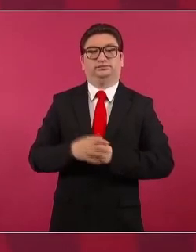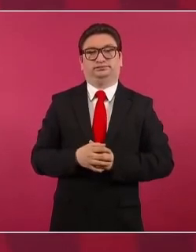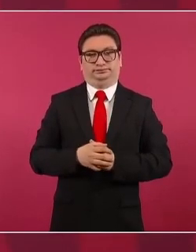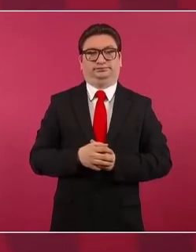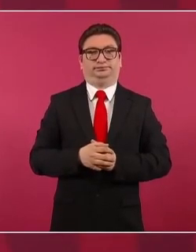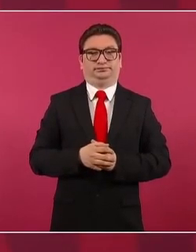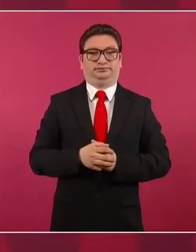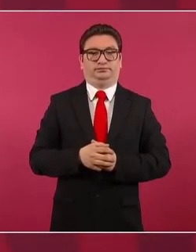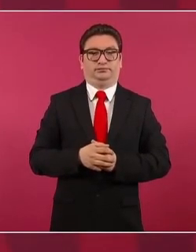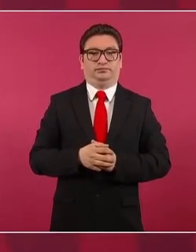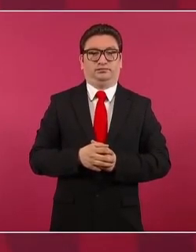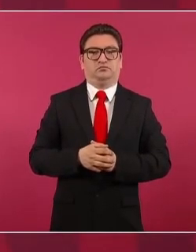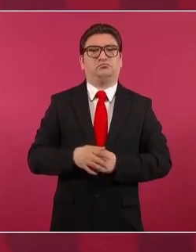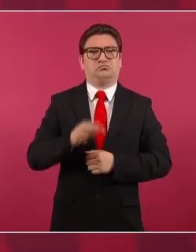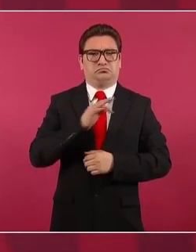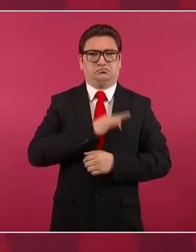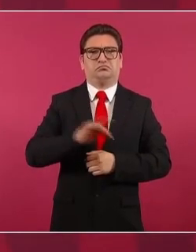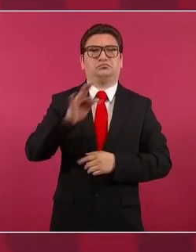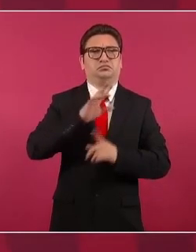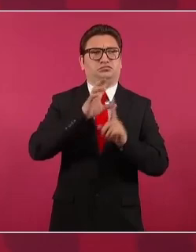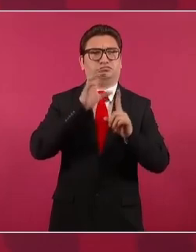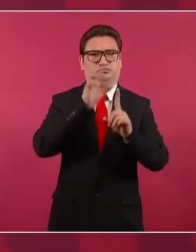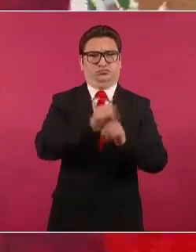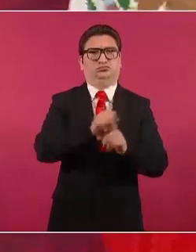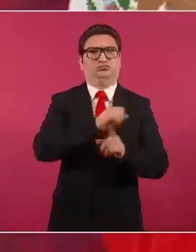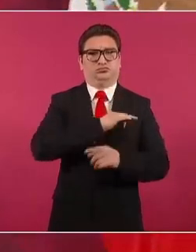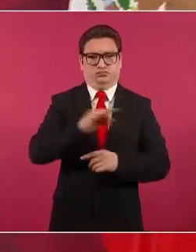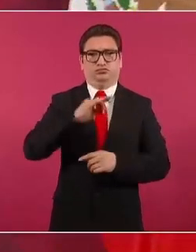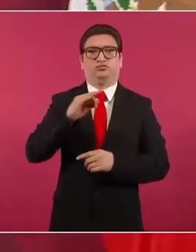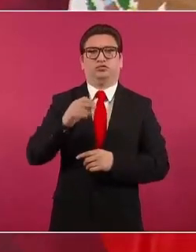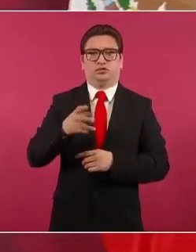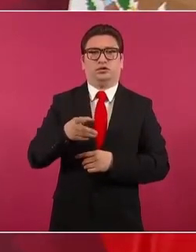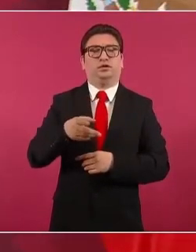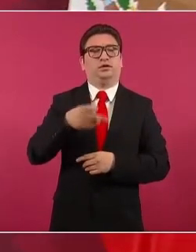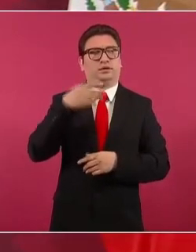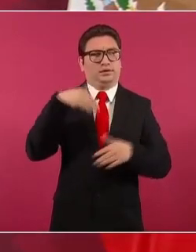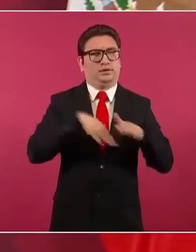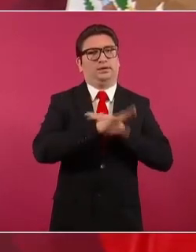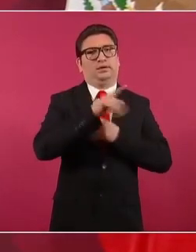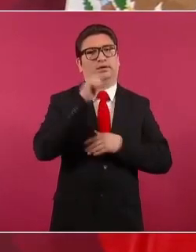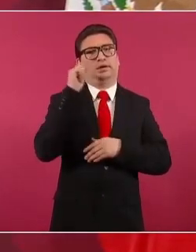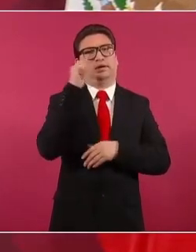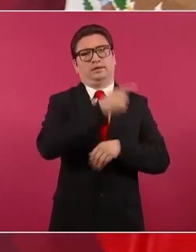se puede lograr que ingrese a Estados Unidos. Entonces,